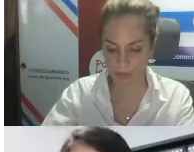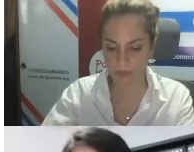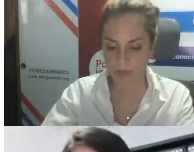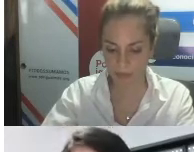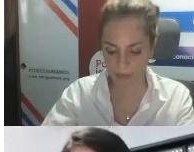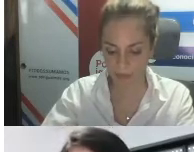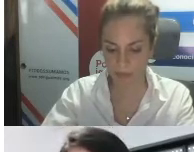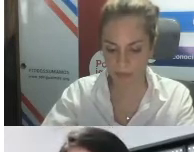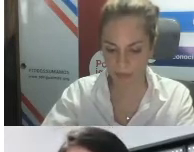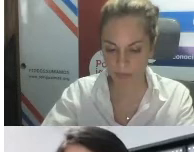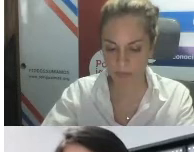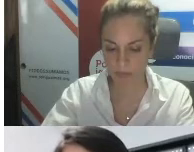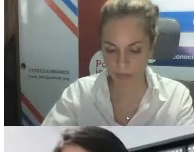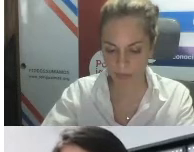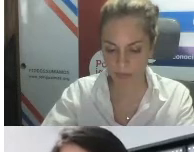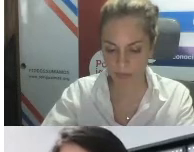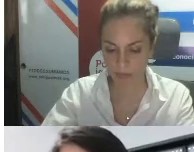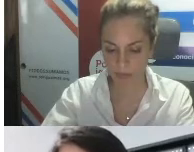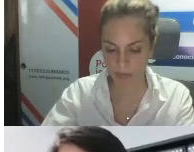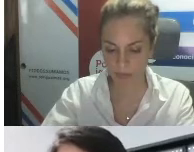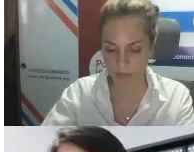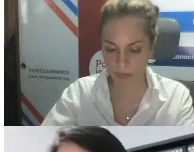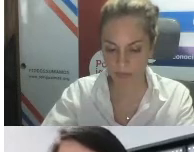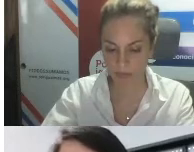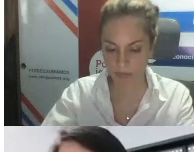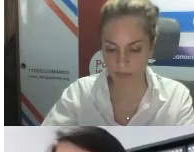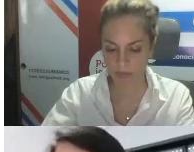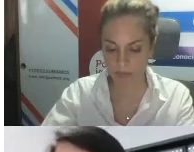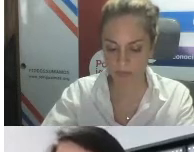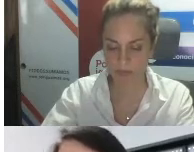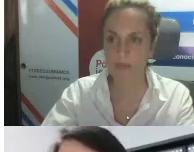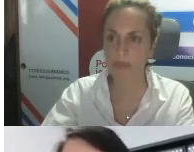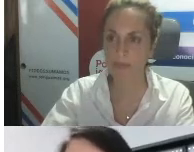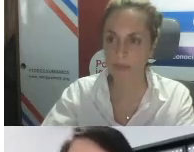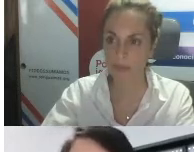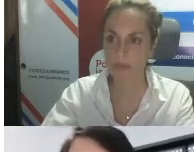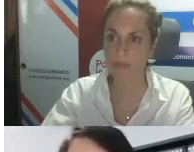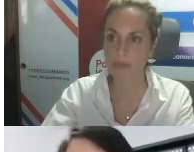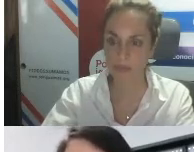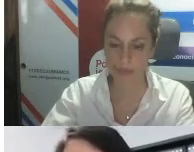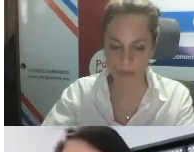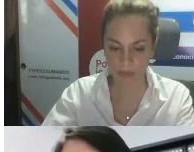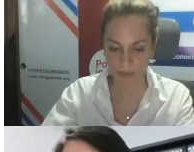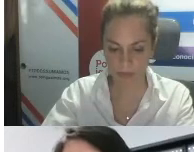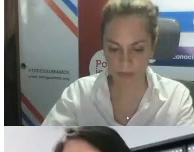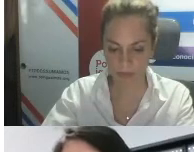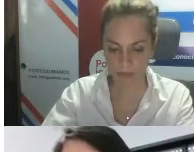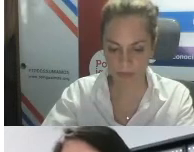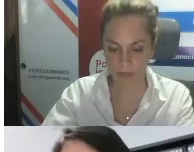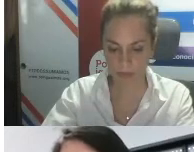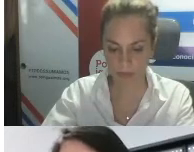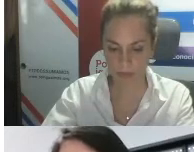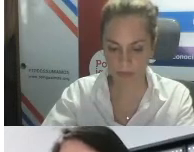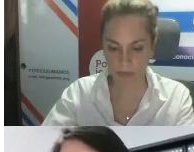podamos ver en todas nuestras prácticas que uno se encuentra en el estado y profesional profesionales de la salud profesionales de la educación bueno cómo